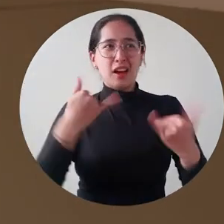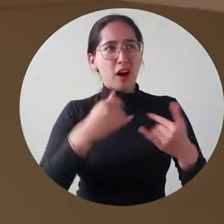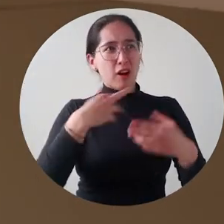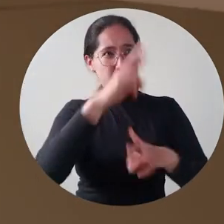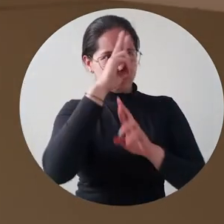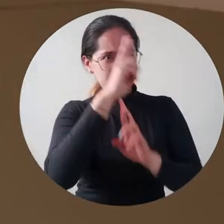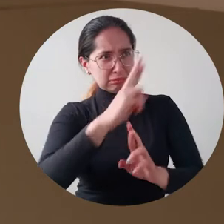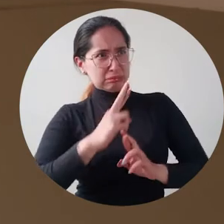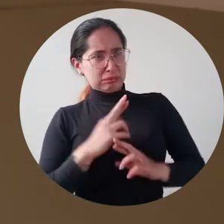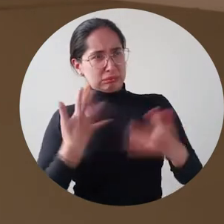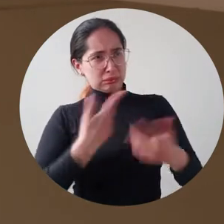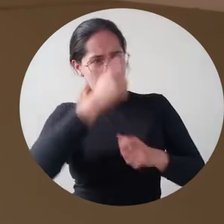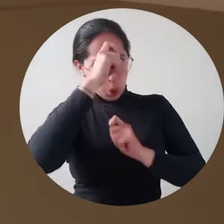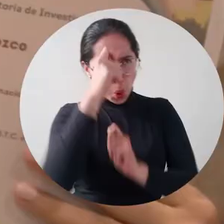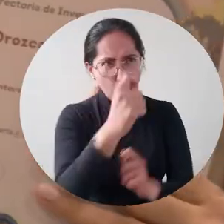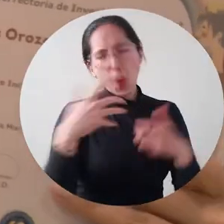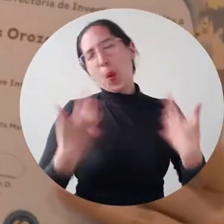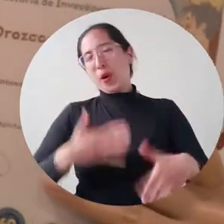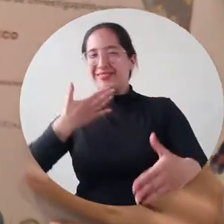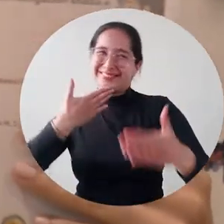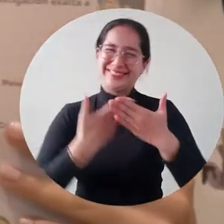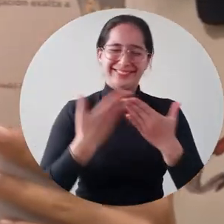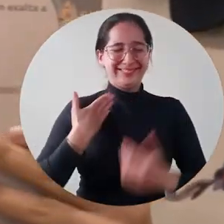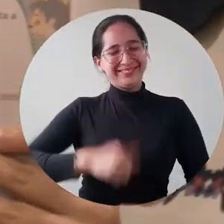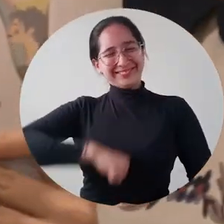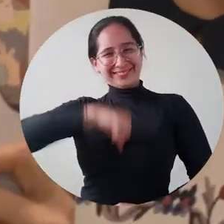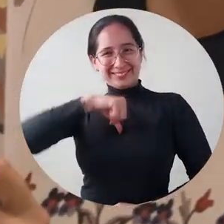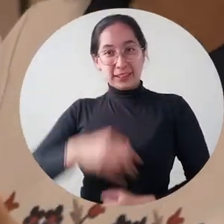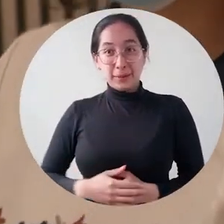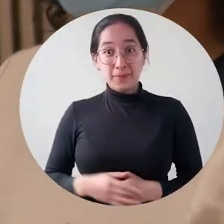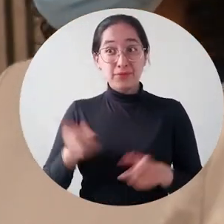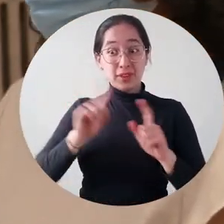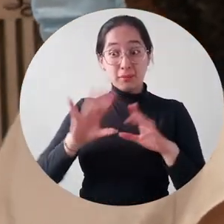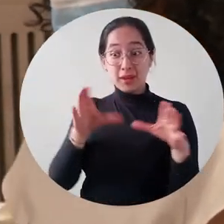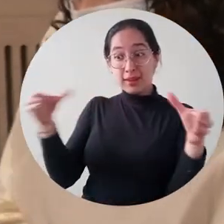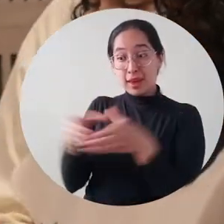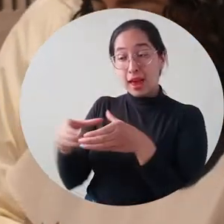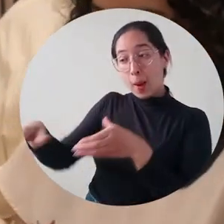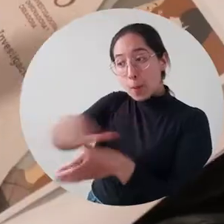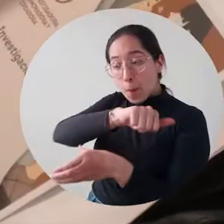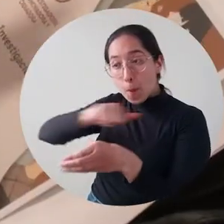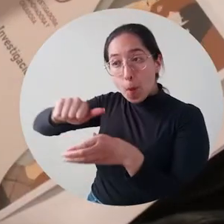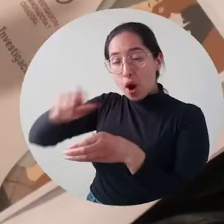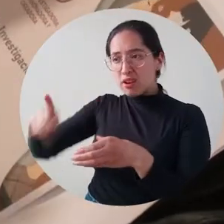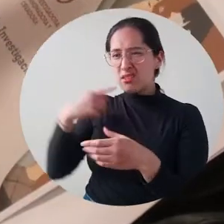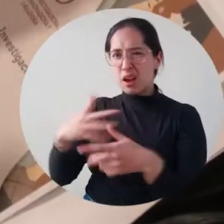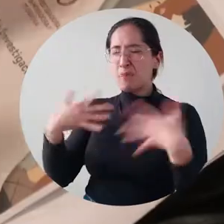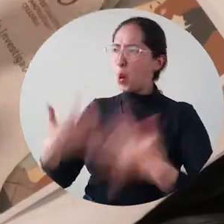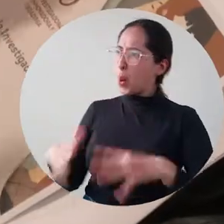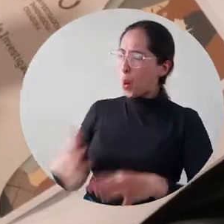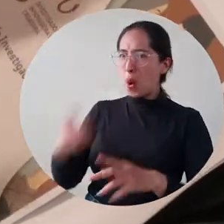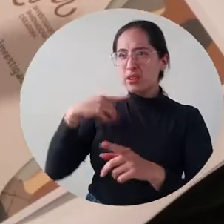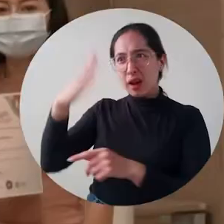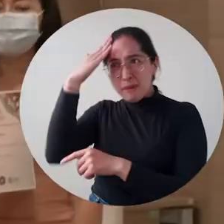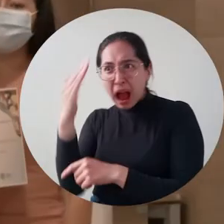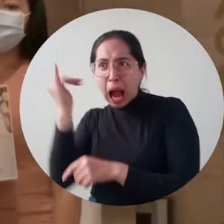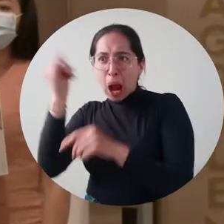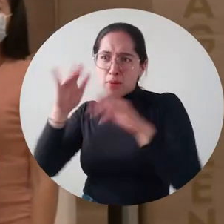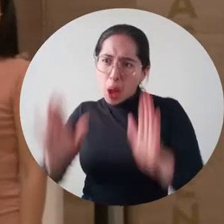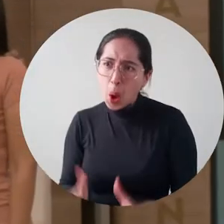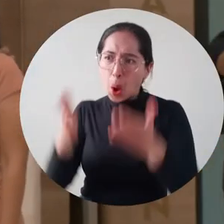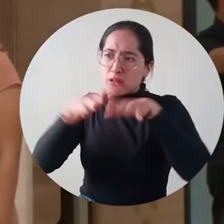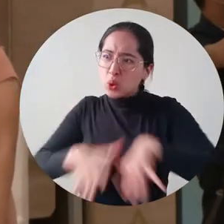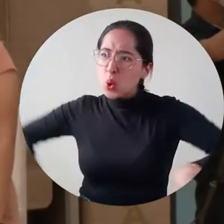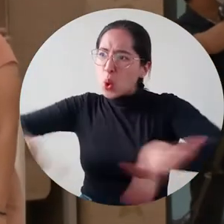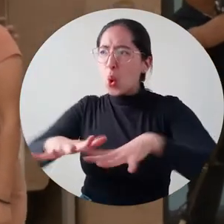exalta la labor de la mujer. Uni Magdalena también realizó un reconocimiento al equipo de mujeres que han generado significativos aportes a la